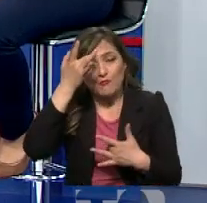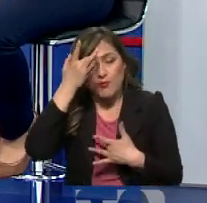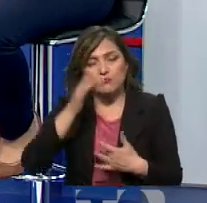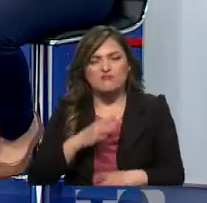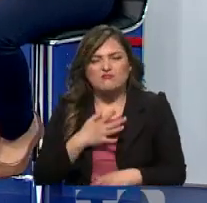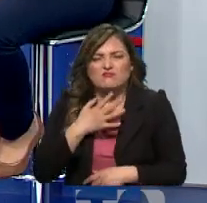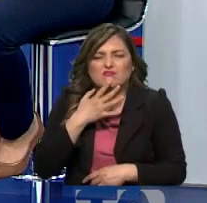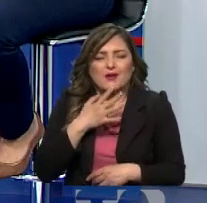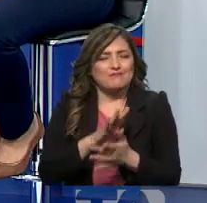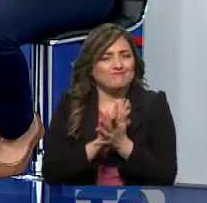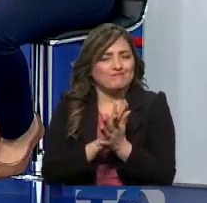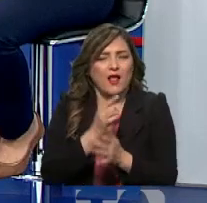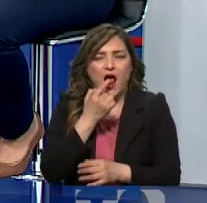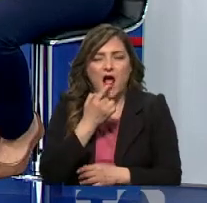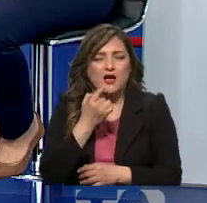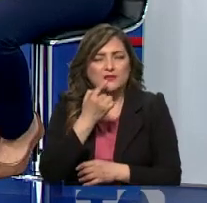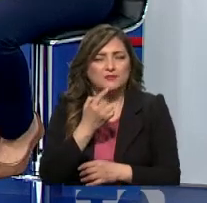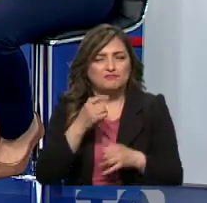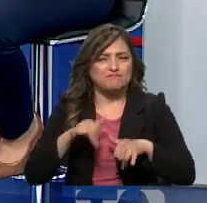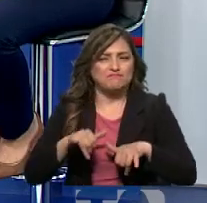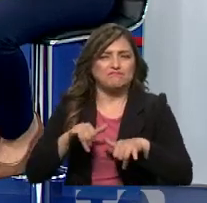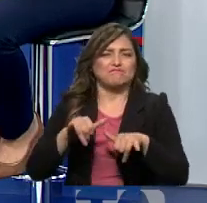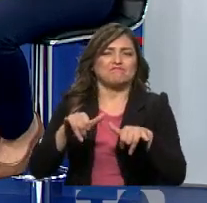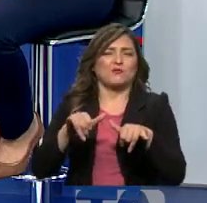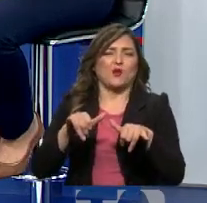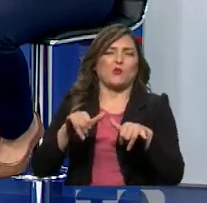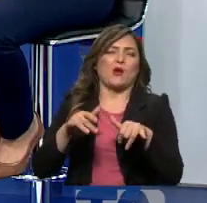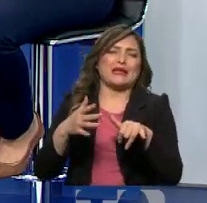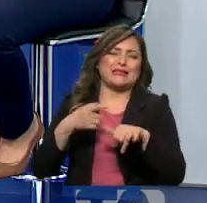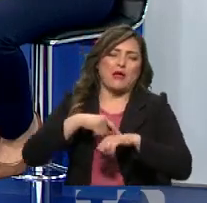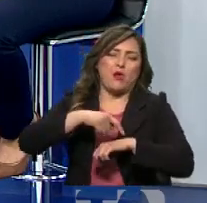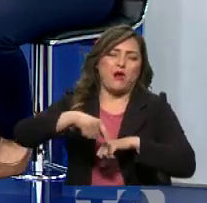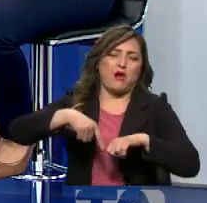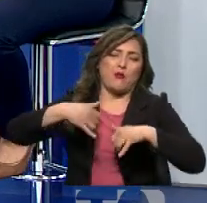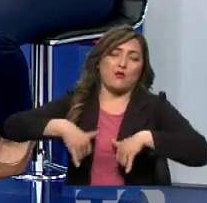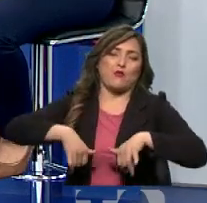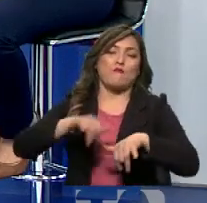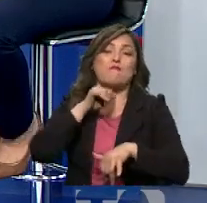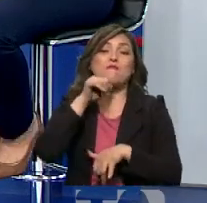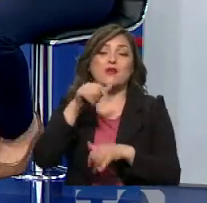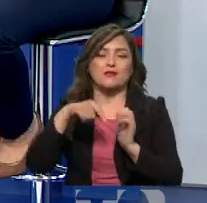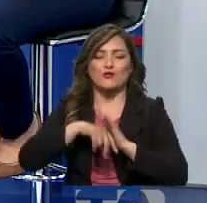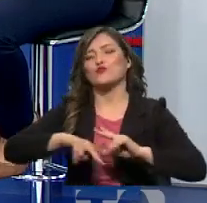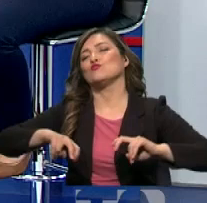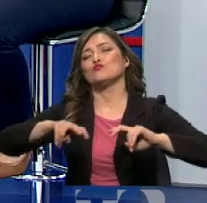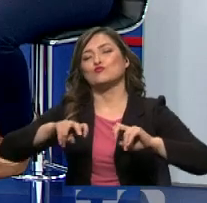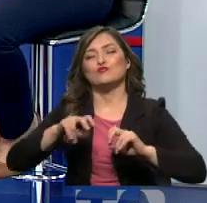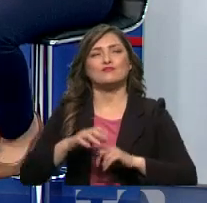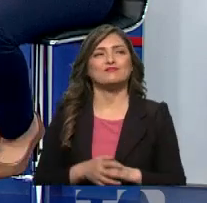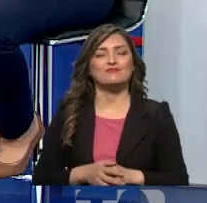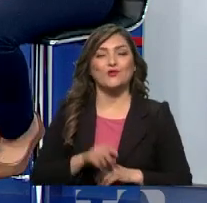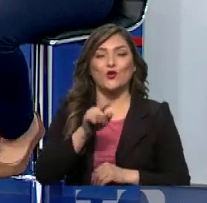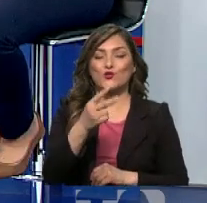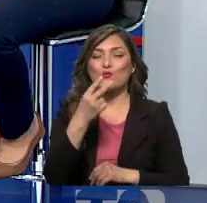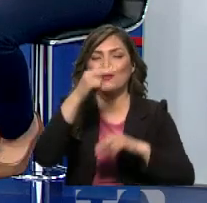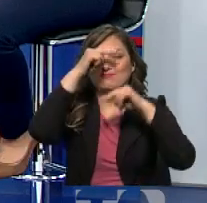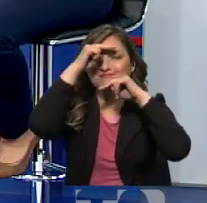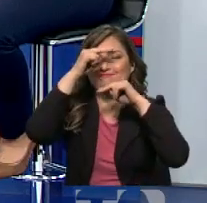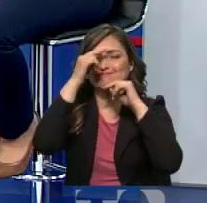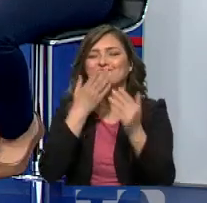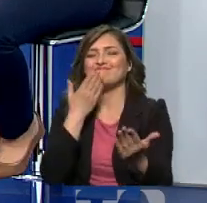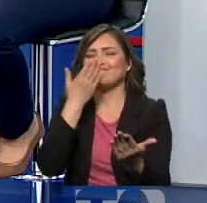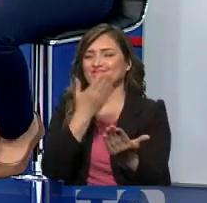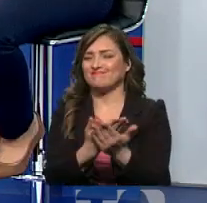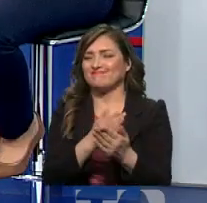orofaringe, pues, en general, no va a durar mucho tiempo, pero todavía falta información. Yo les agradezco a ustedes, queridos amigos, por vernos en este segmento,